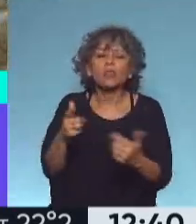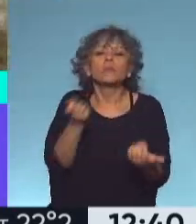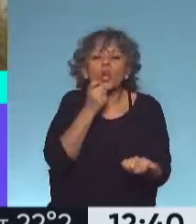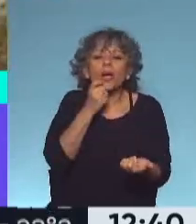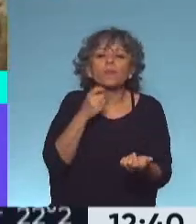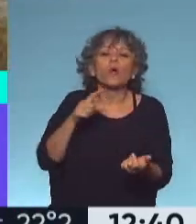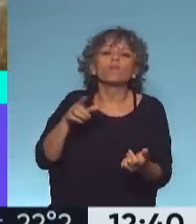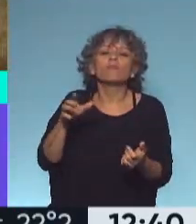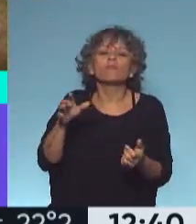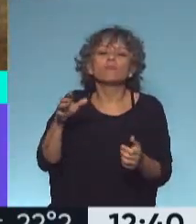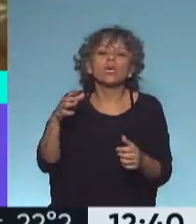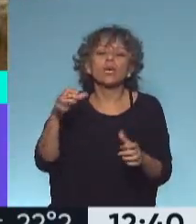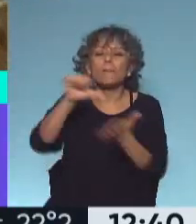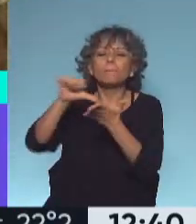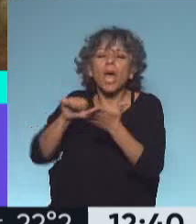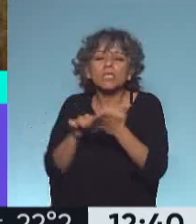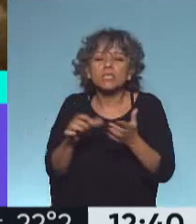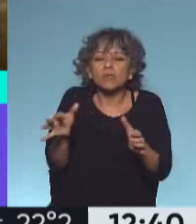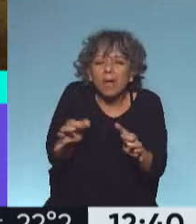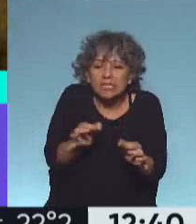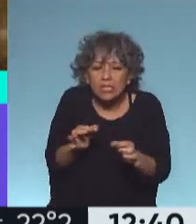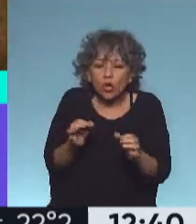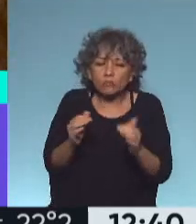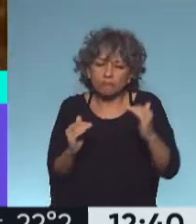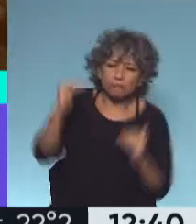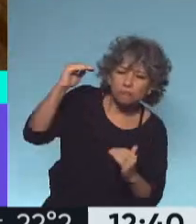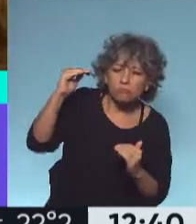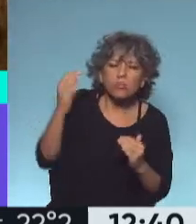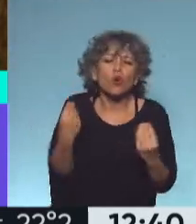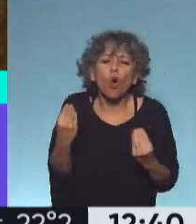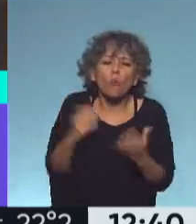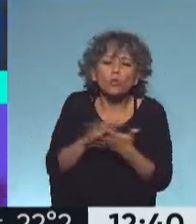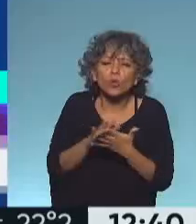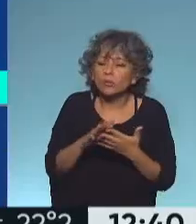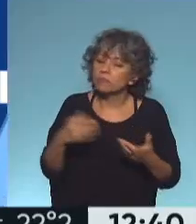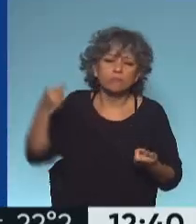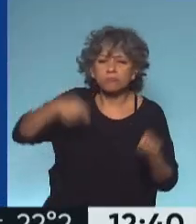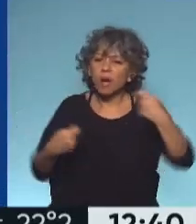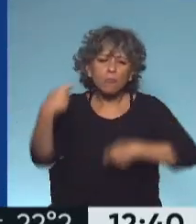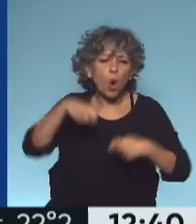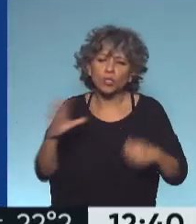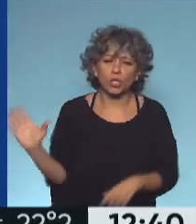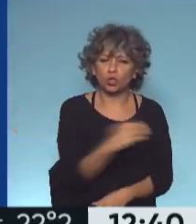ejemplo, de los países más chicos del Mercosur? ¿A qué? Las asimetrías. Bueno, yo creo que sumando el potencial de todos. ¡Gracias!